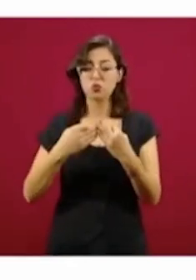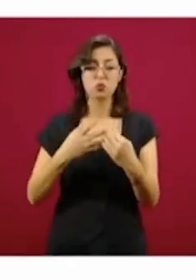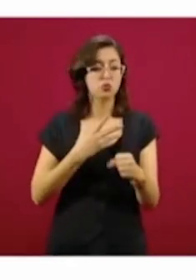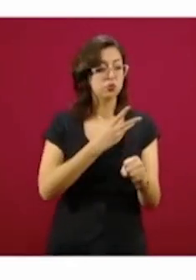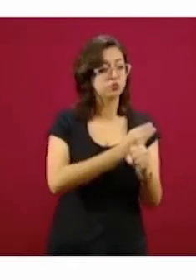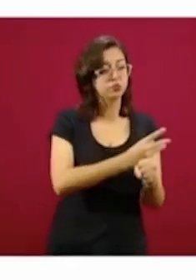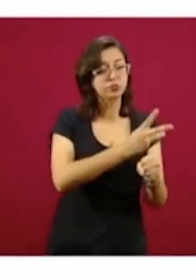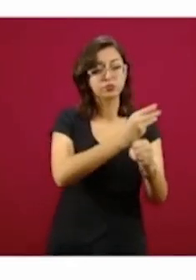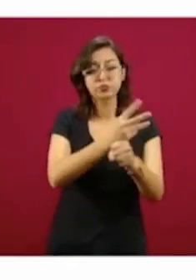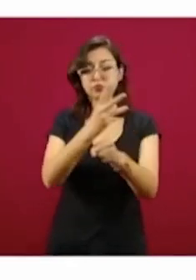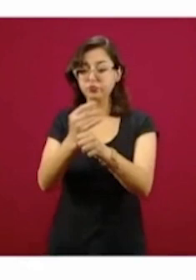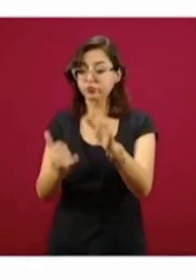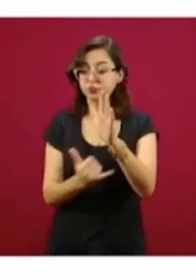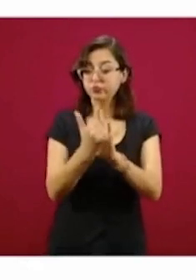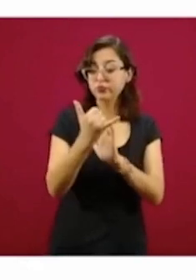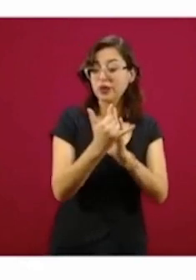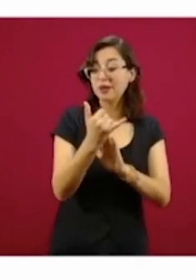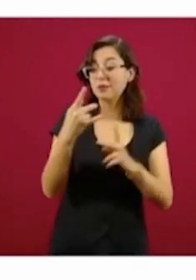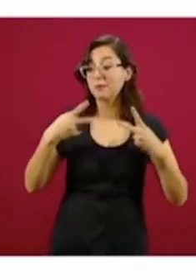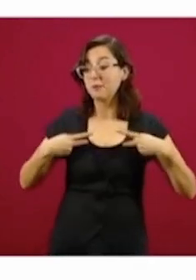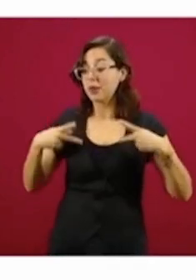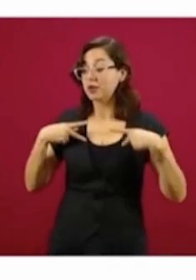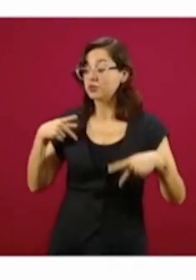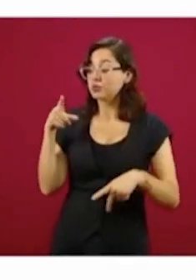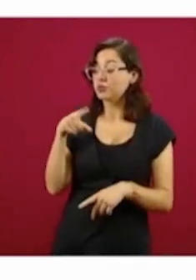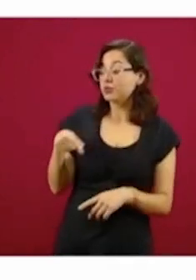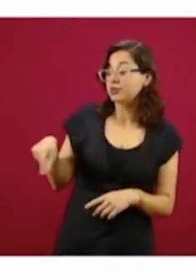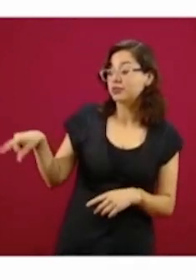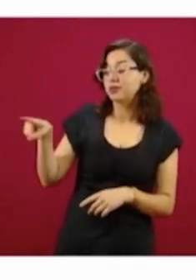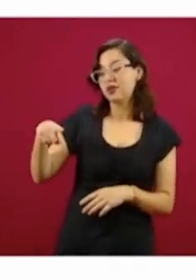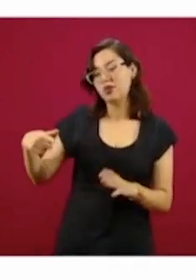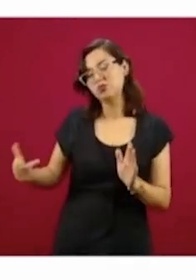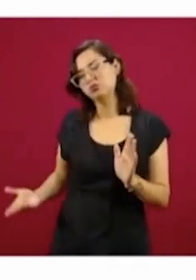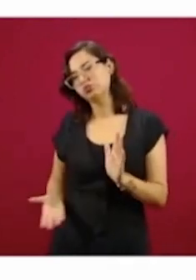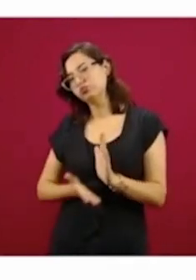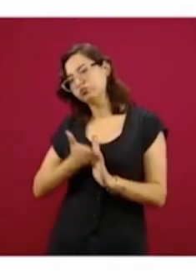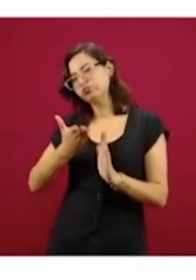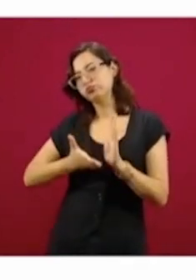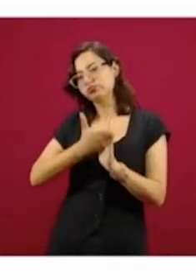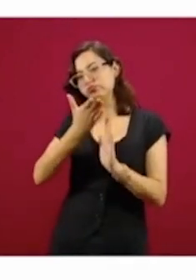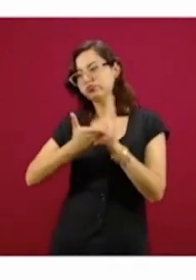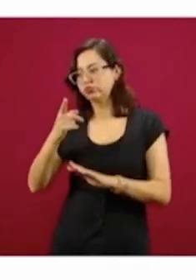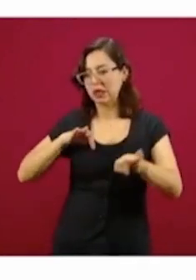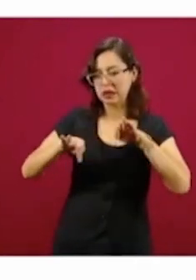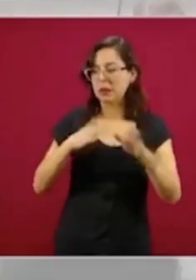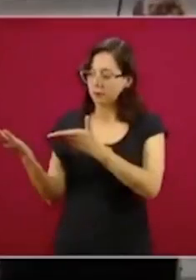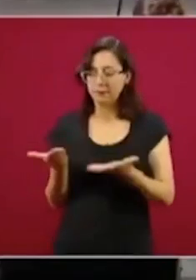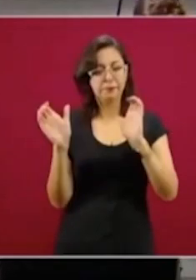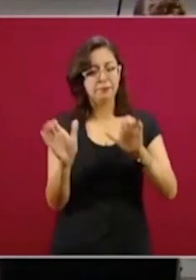a maestros albañiles, a trabajadores de la construcción.